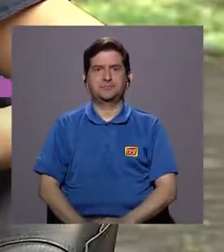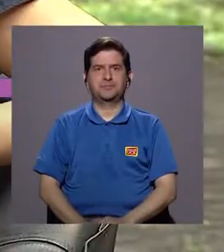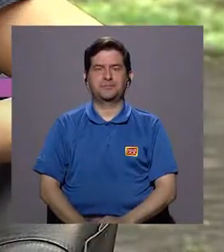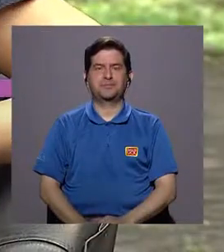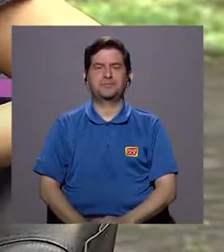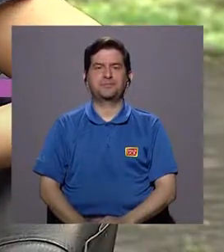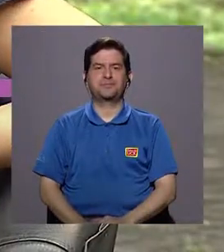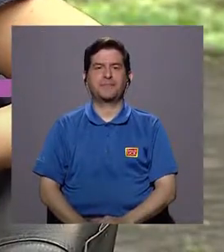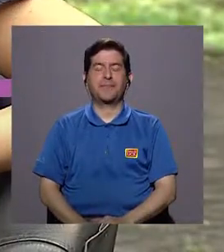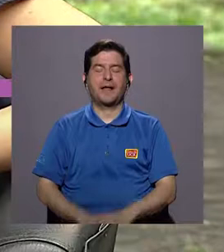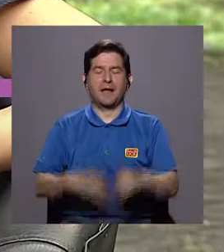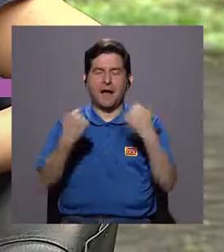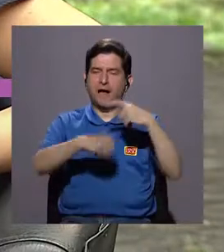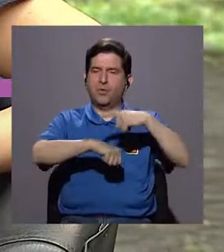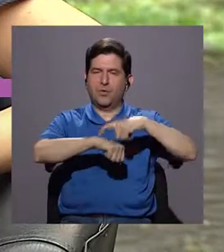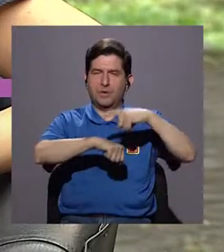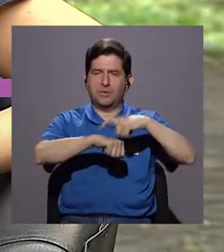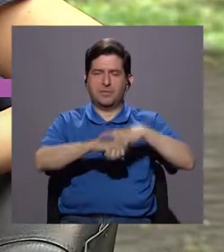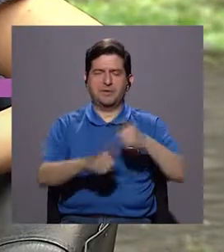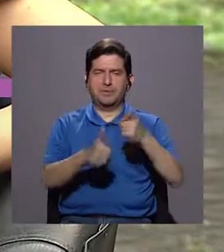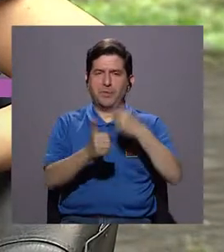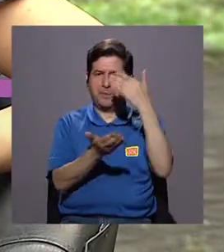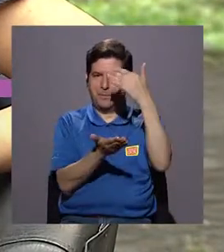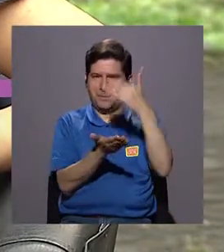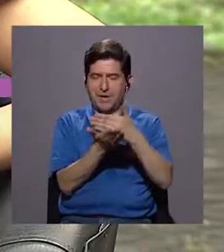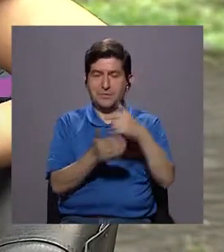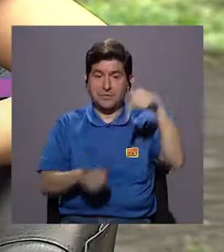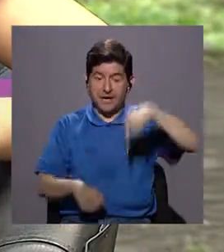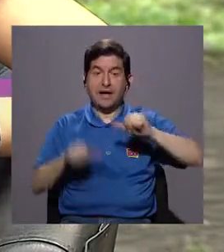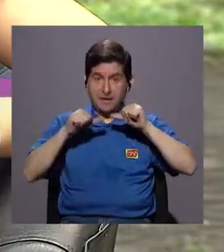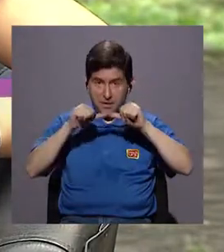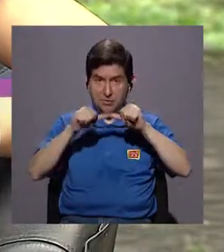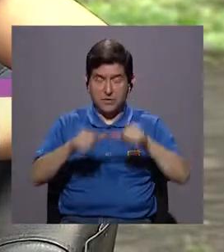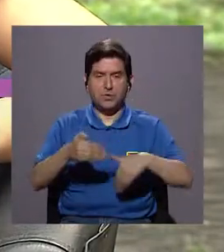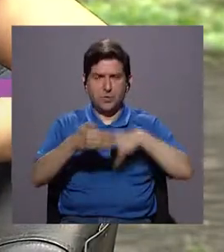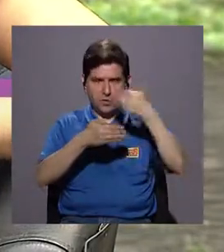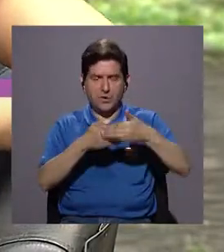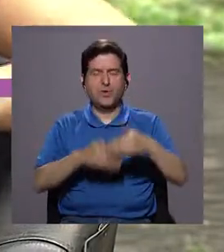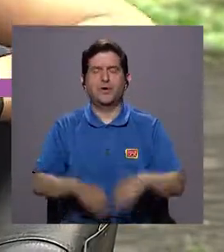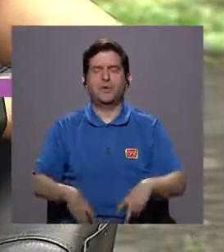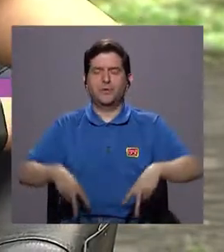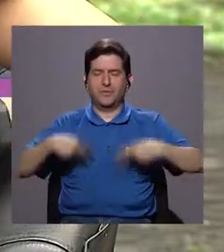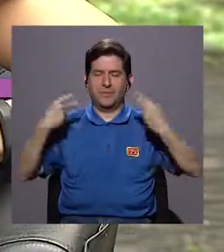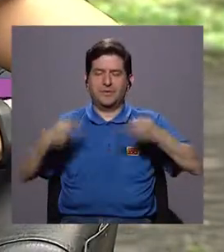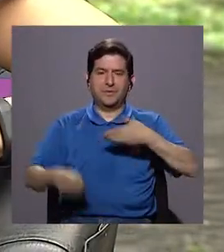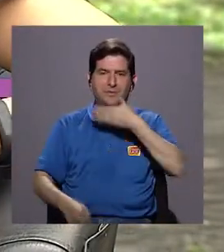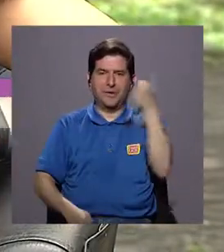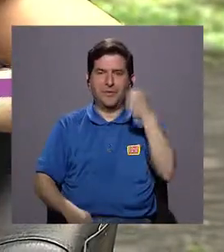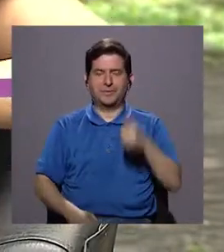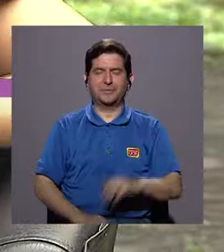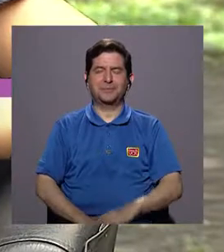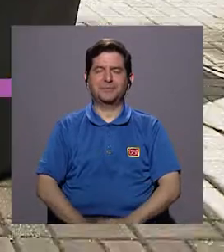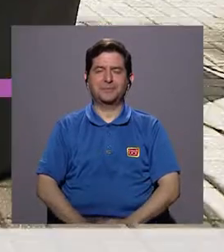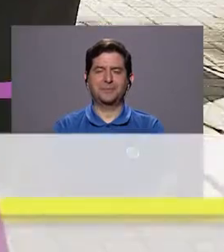Bueno, Cintia, es momento de hacer una pausa. Quédese con nosotros y ya regresamos con más de Vivir Mejor.